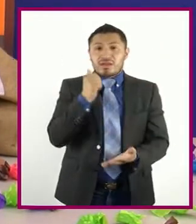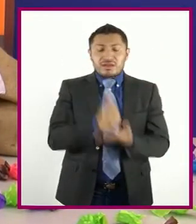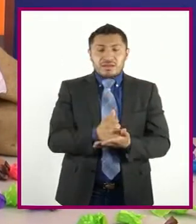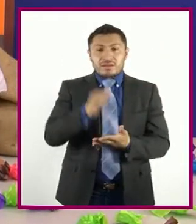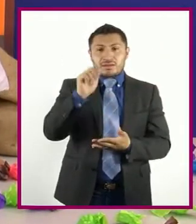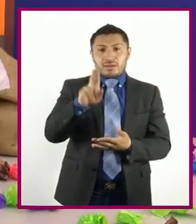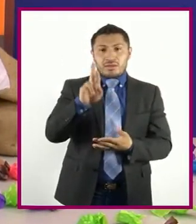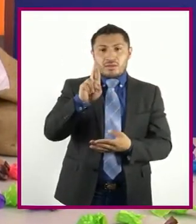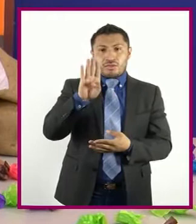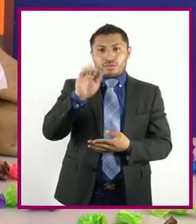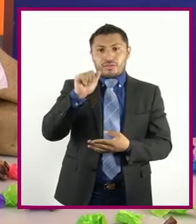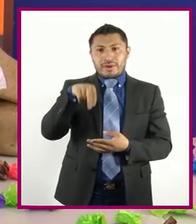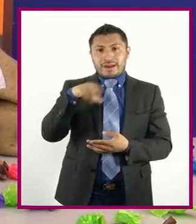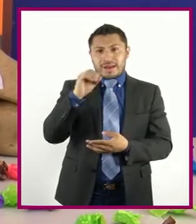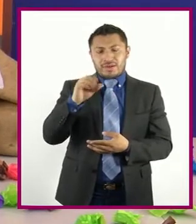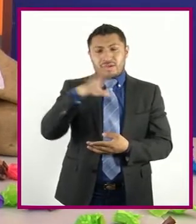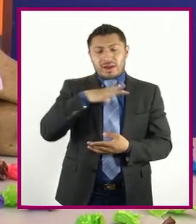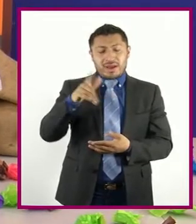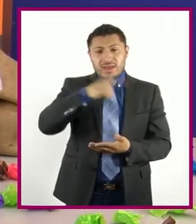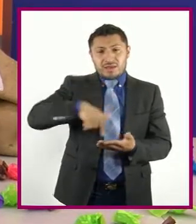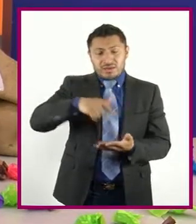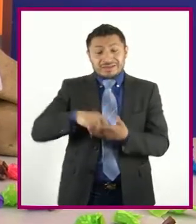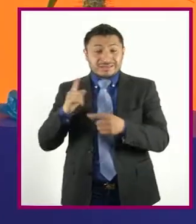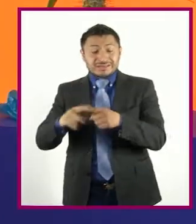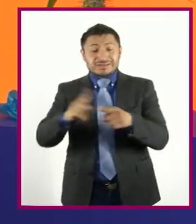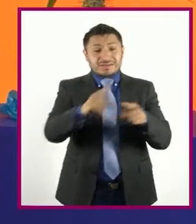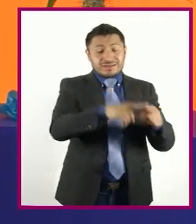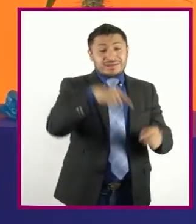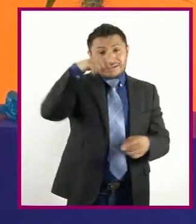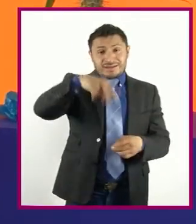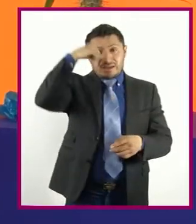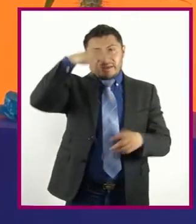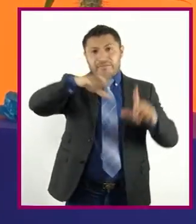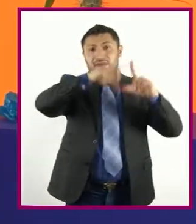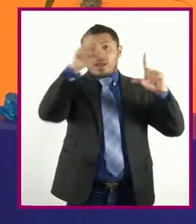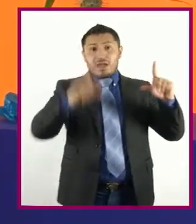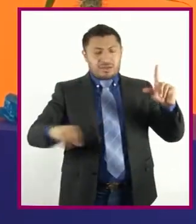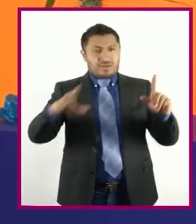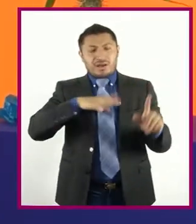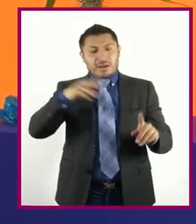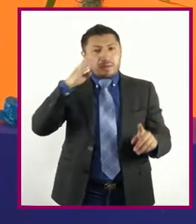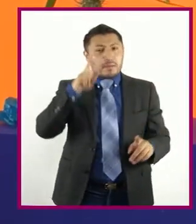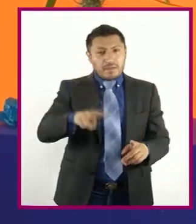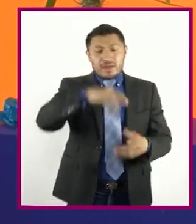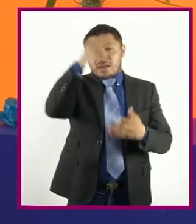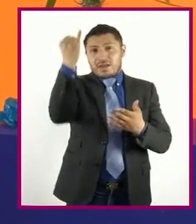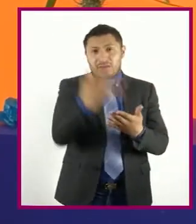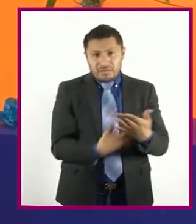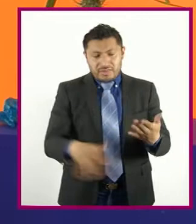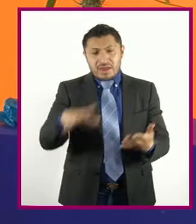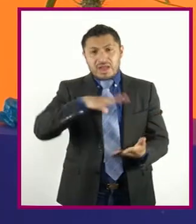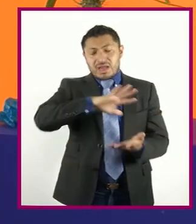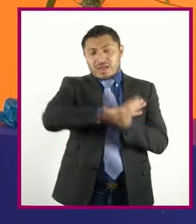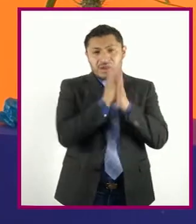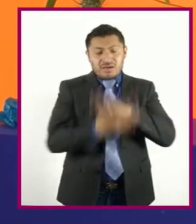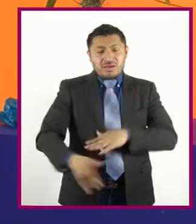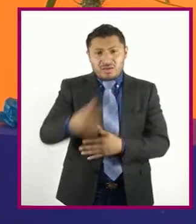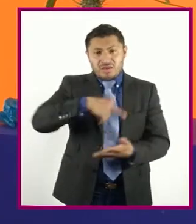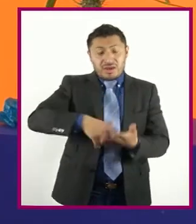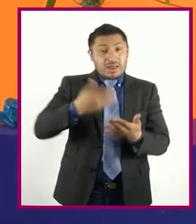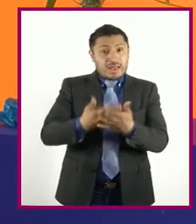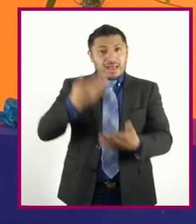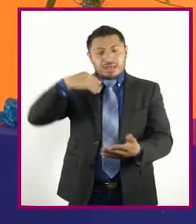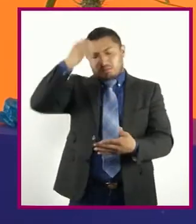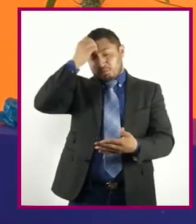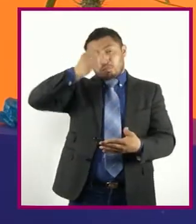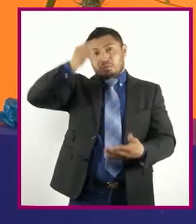encuentra En muchos lugares De México Donde a través De sus imágenes Se transforma Un espacio Que se tenía En el olvido